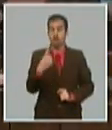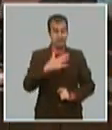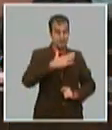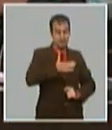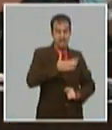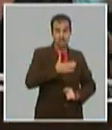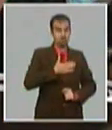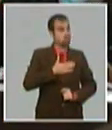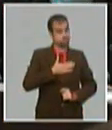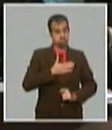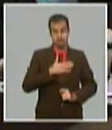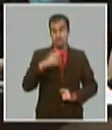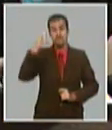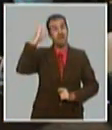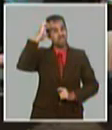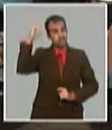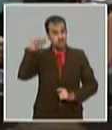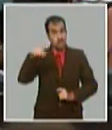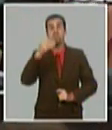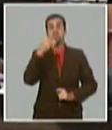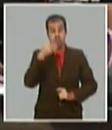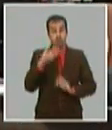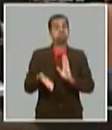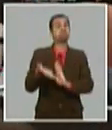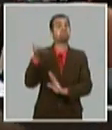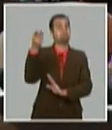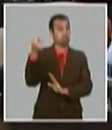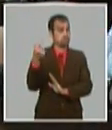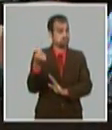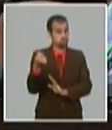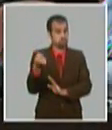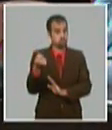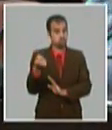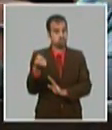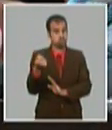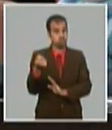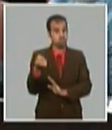en el estatal se nos pueden dar fenómenos de incremento de precios injustificados